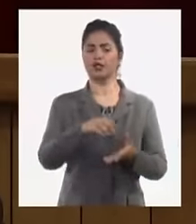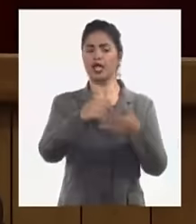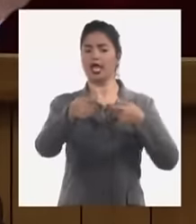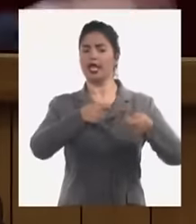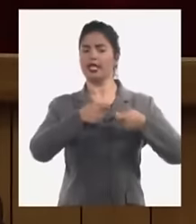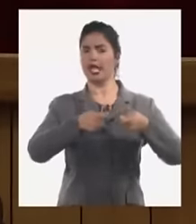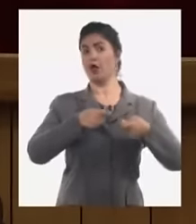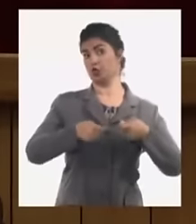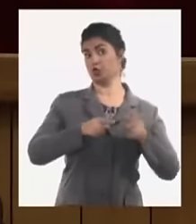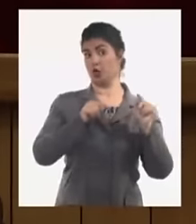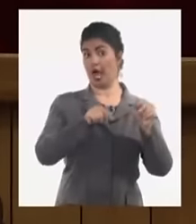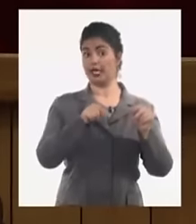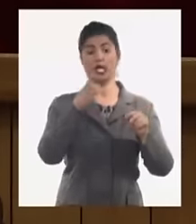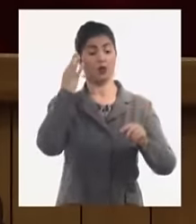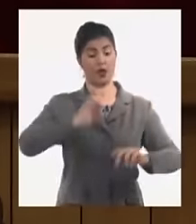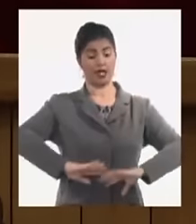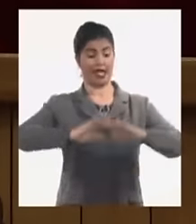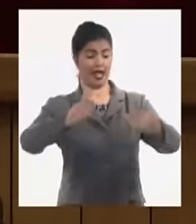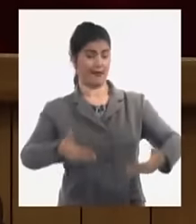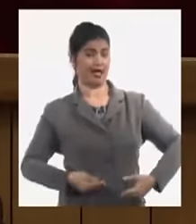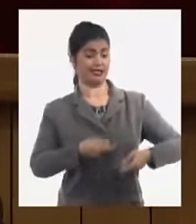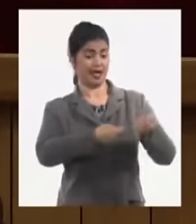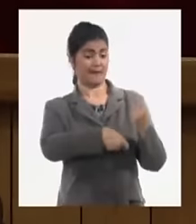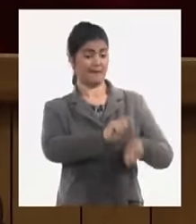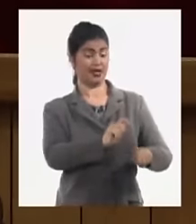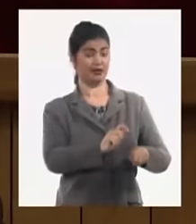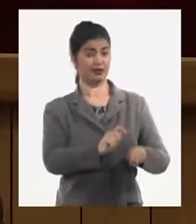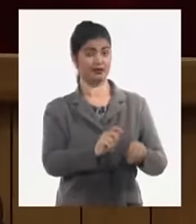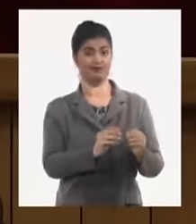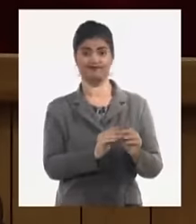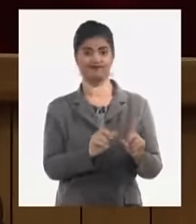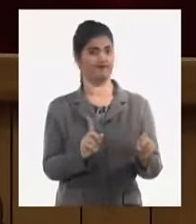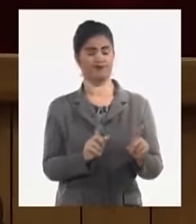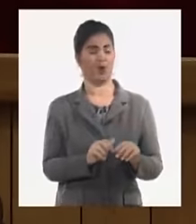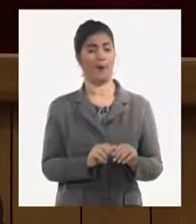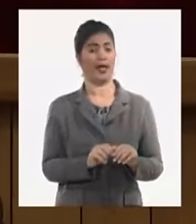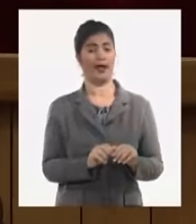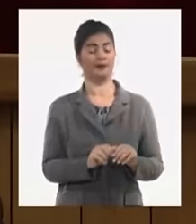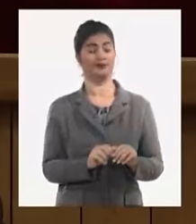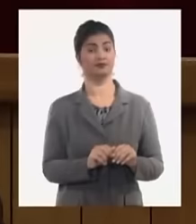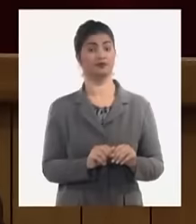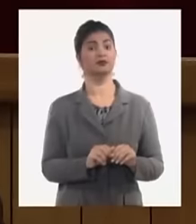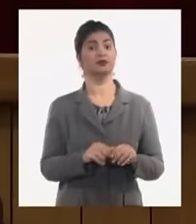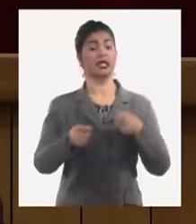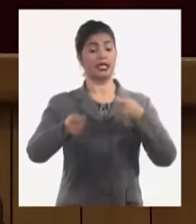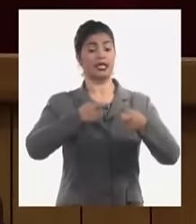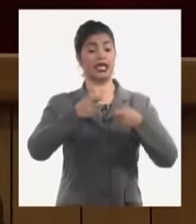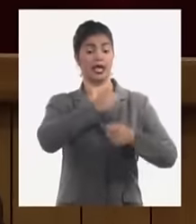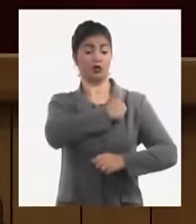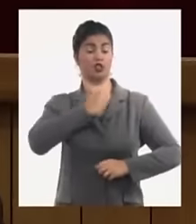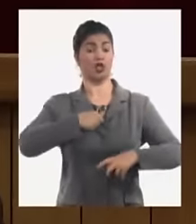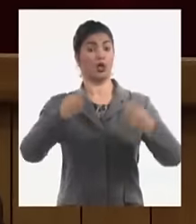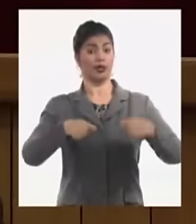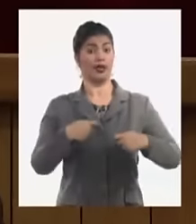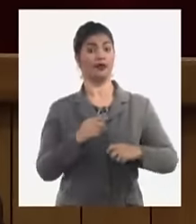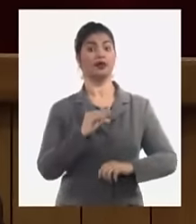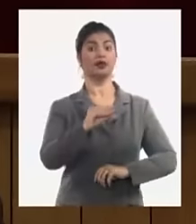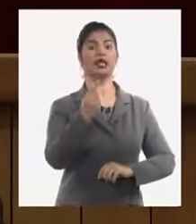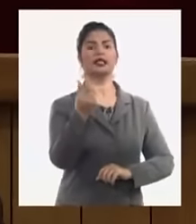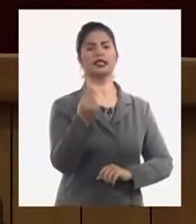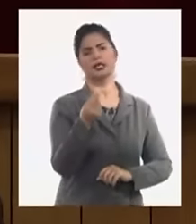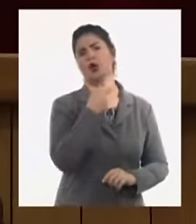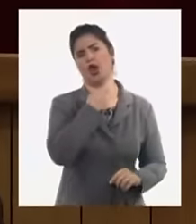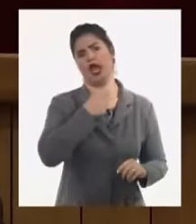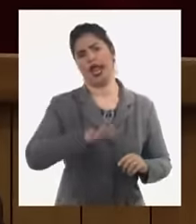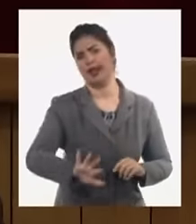amenace que si no sigue trabajando va a perder el empleo o personas que trabajan una cantidad de horas excesiva o que no